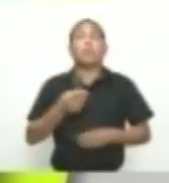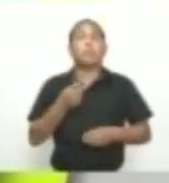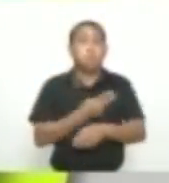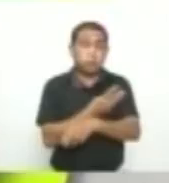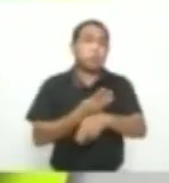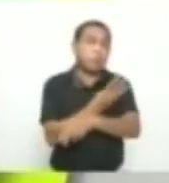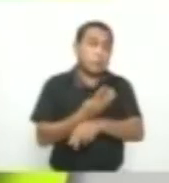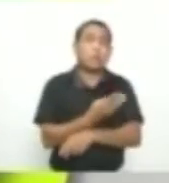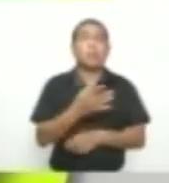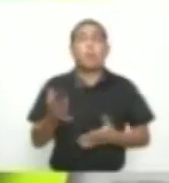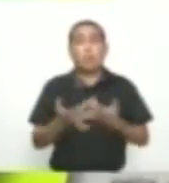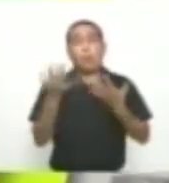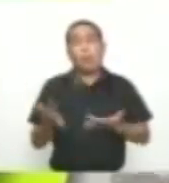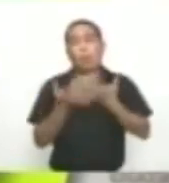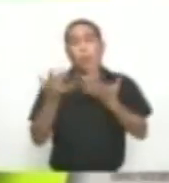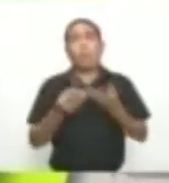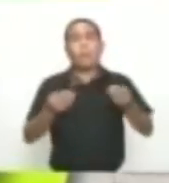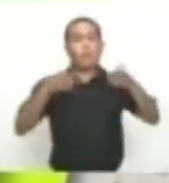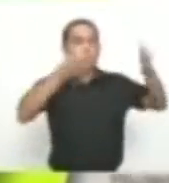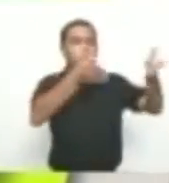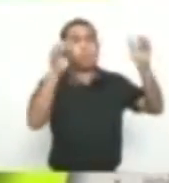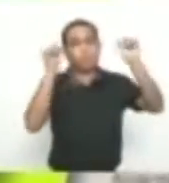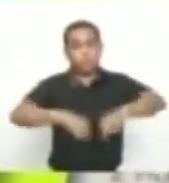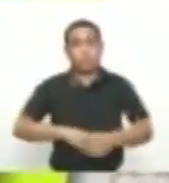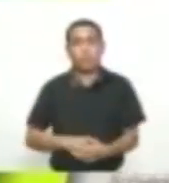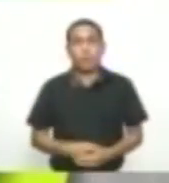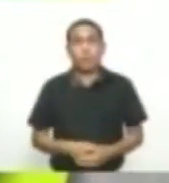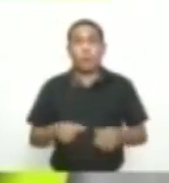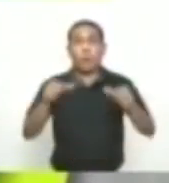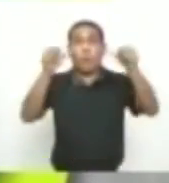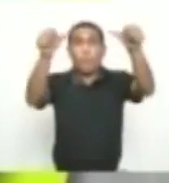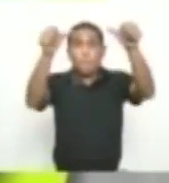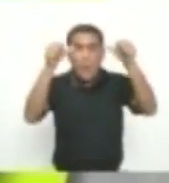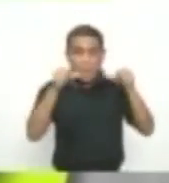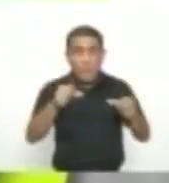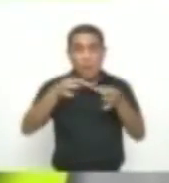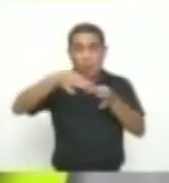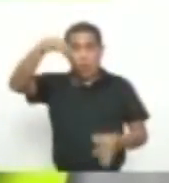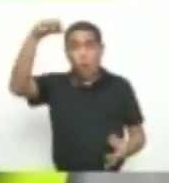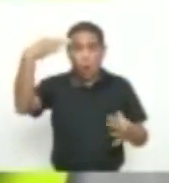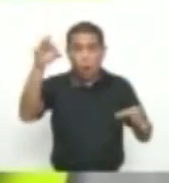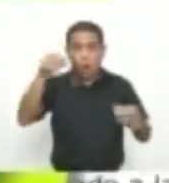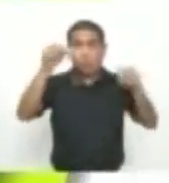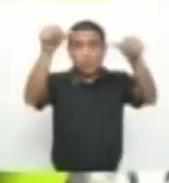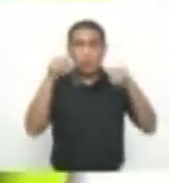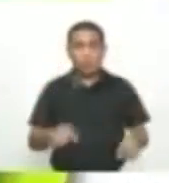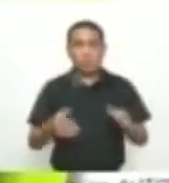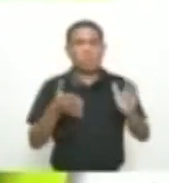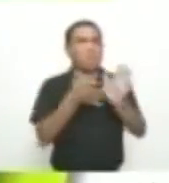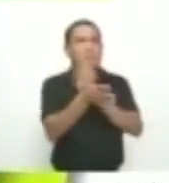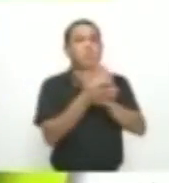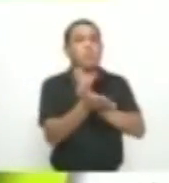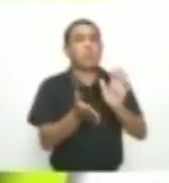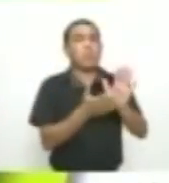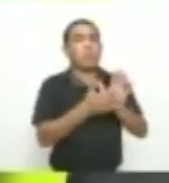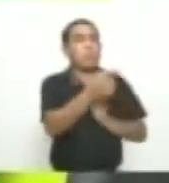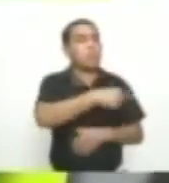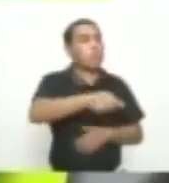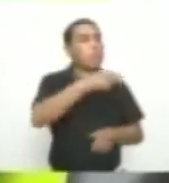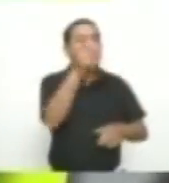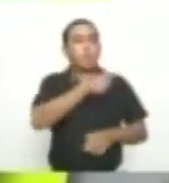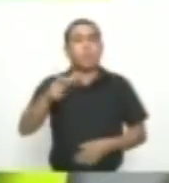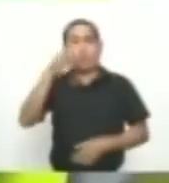darle cristiana sepultura Guerra de panfletos en Barranquilla Criminales amenazan a funcionarios del INPEC y del CTI